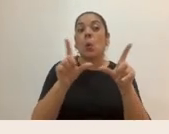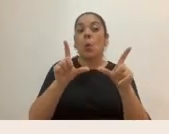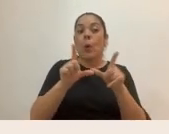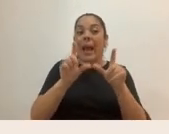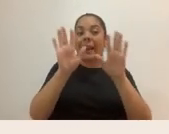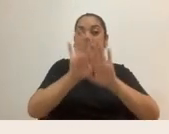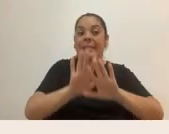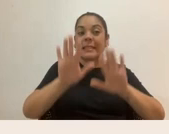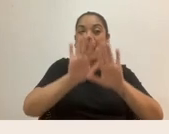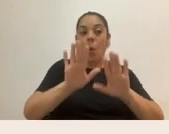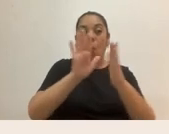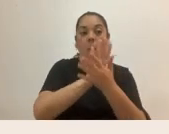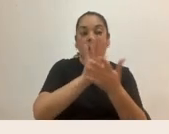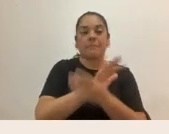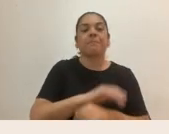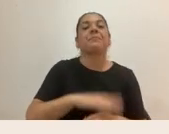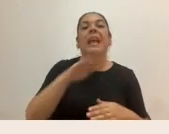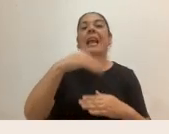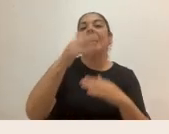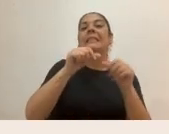Ok, la siguiente sería violencia